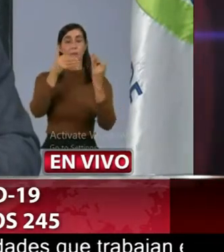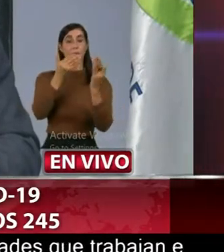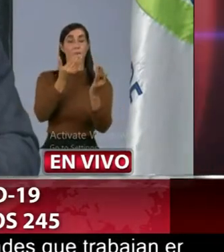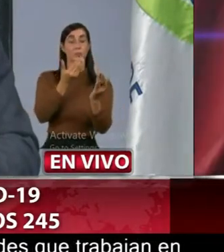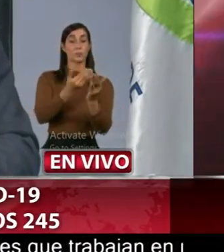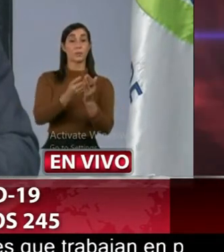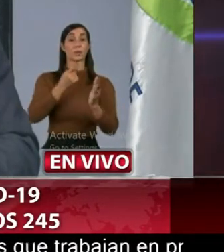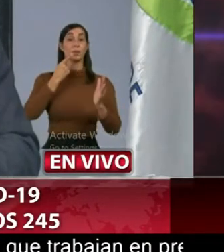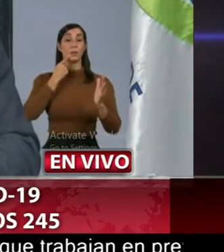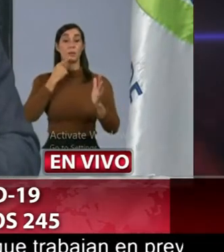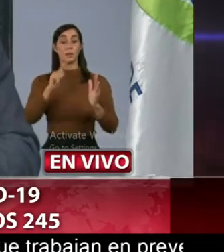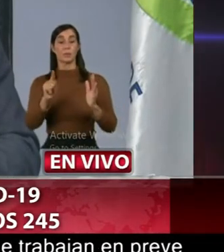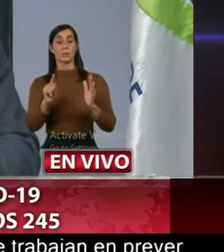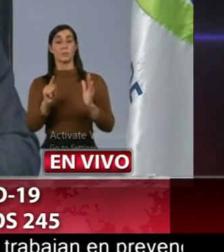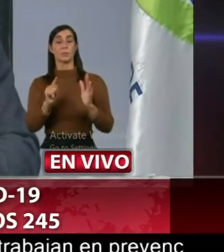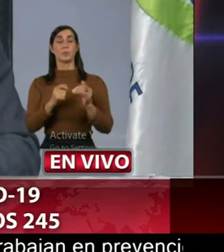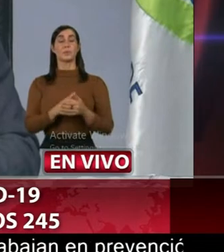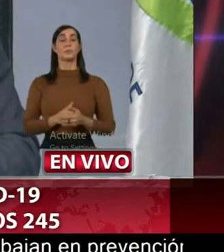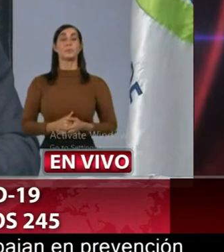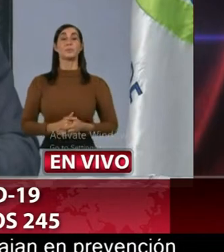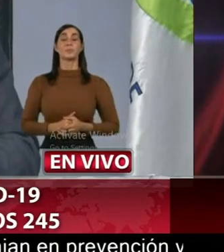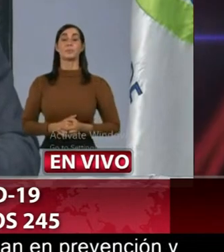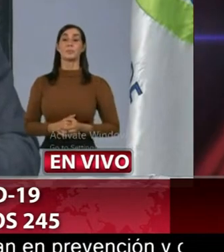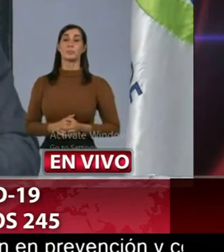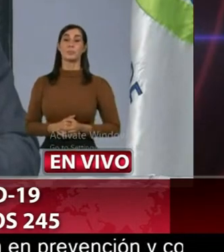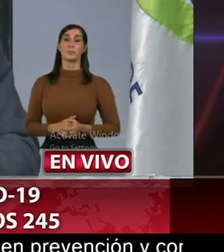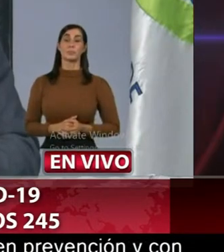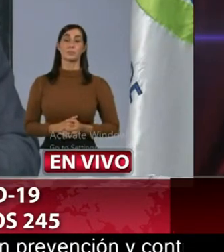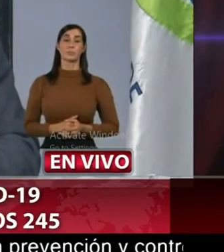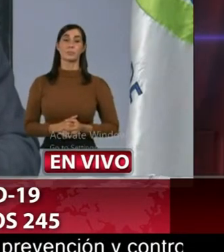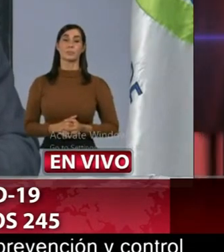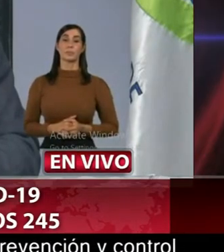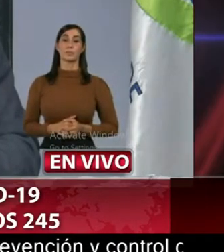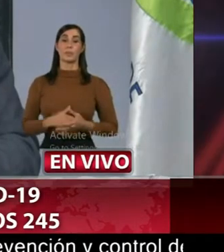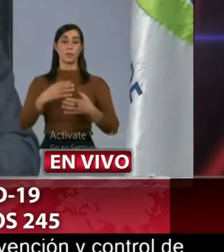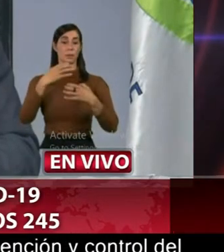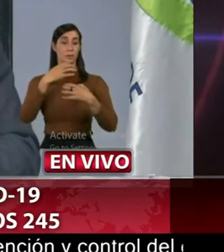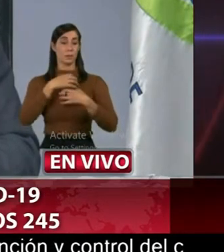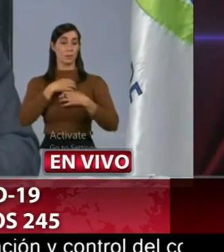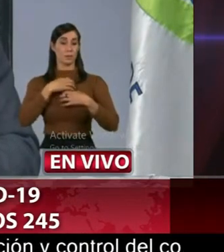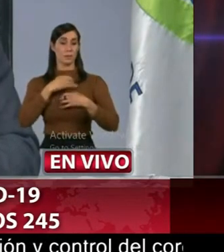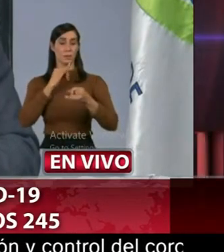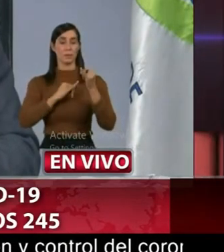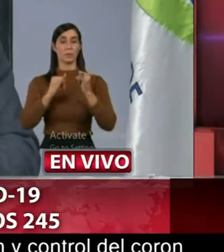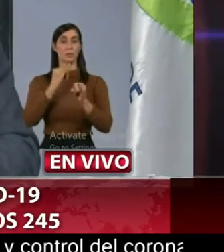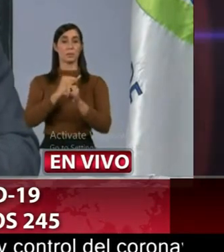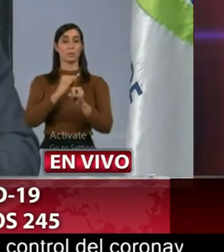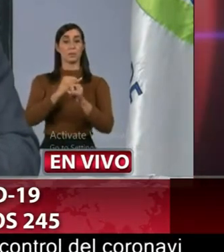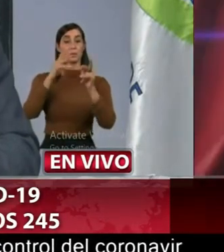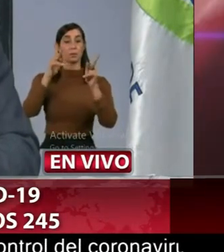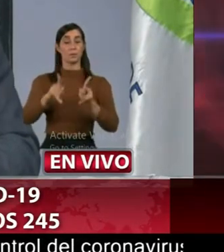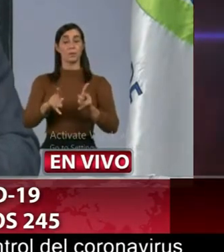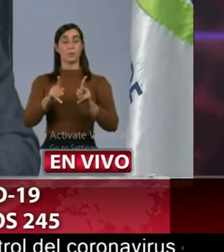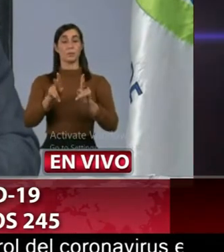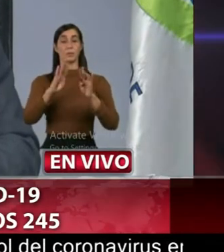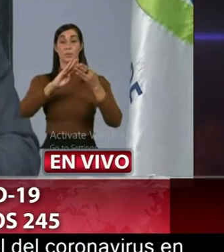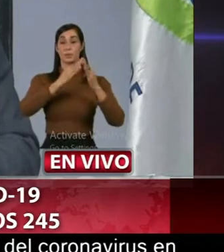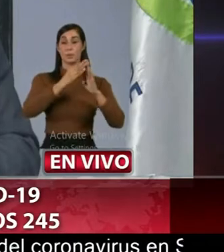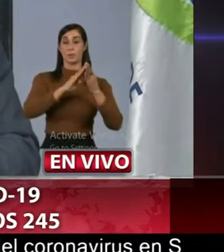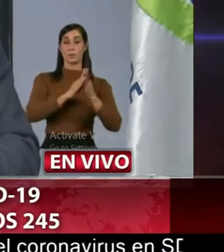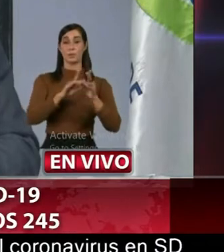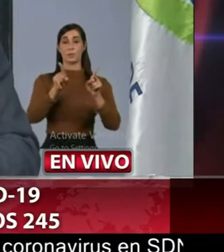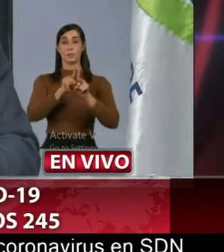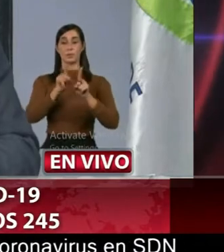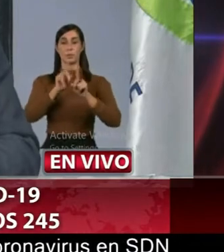denuncias y señalamientos provenientes de instituciones o de la población así como el